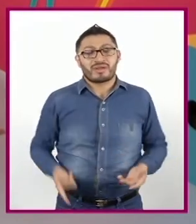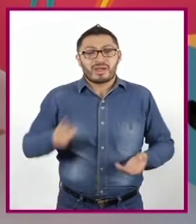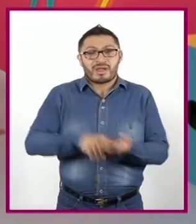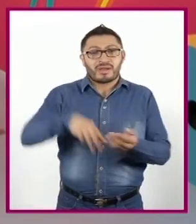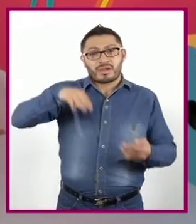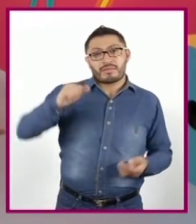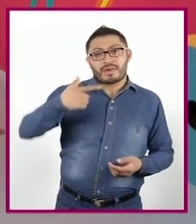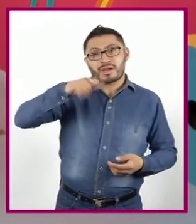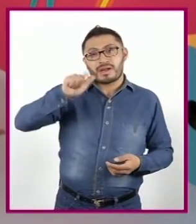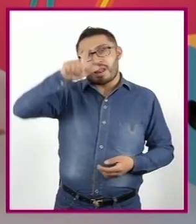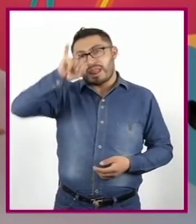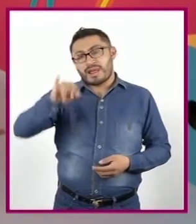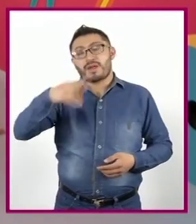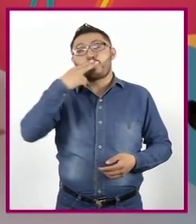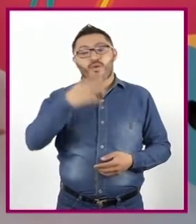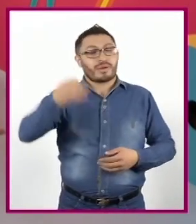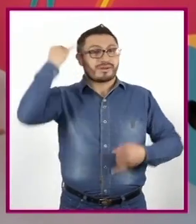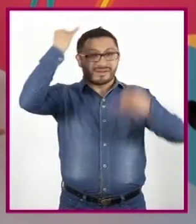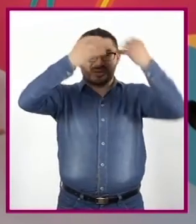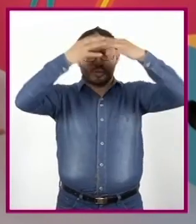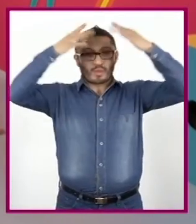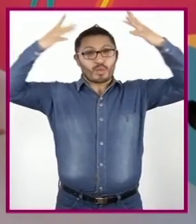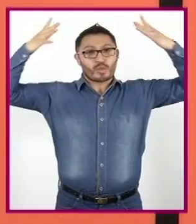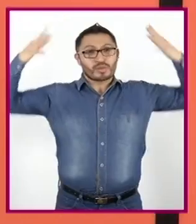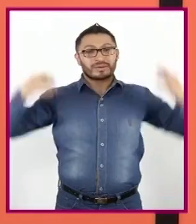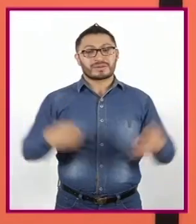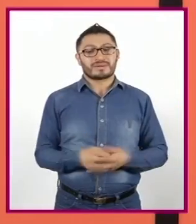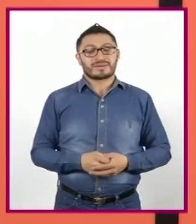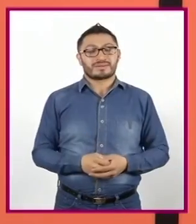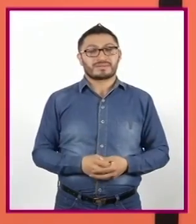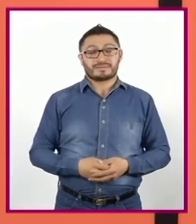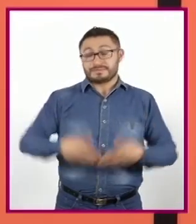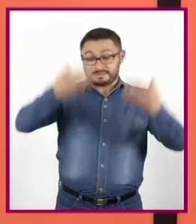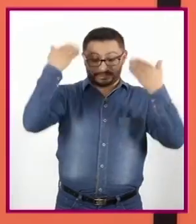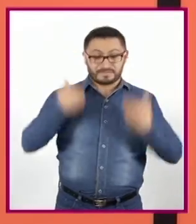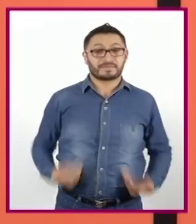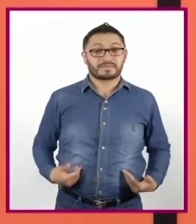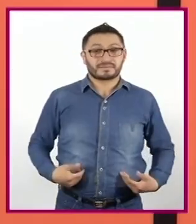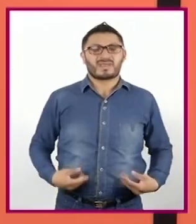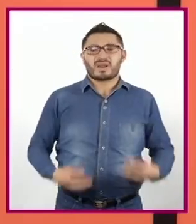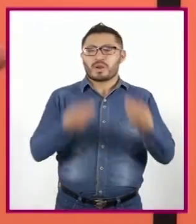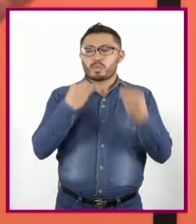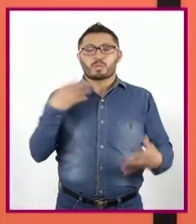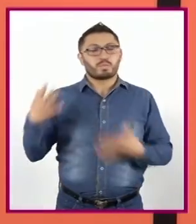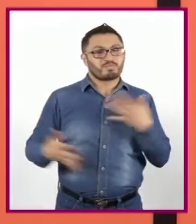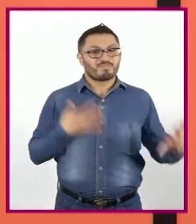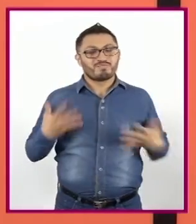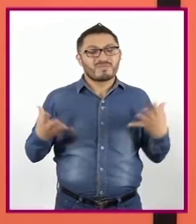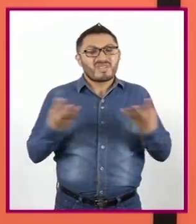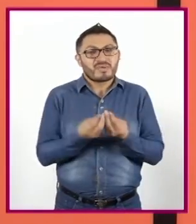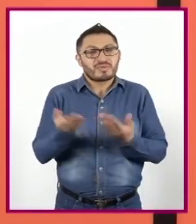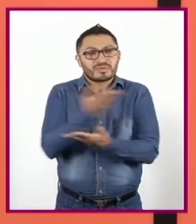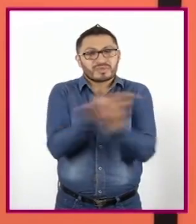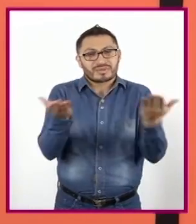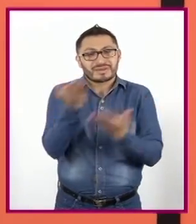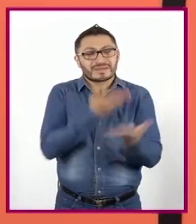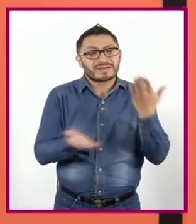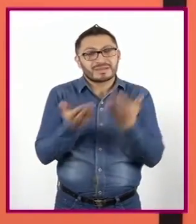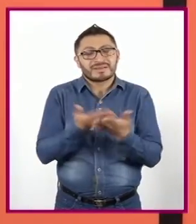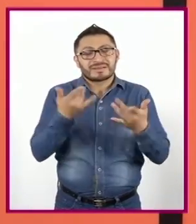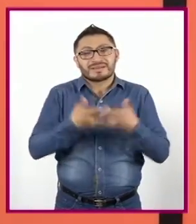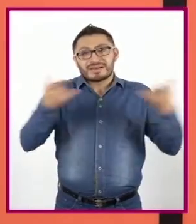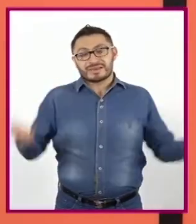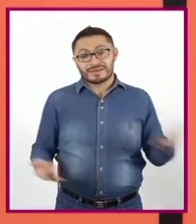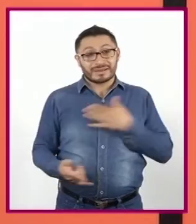Magali Utilizando Su imaginación Para mí Ha sido muy divertido Compartir con ustedes Mi